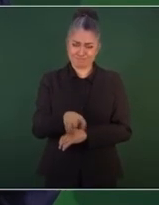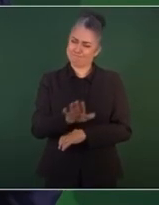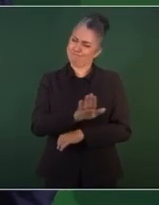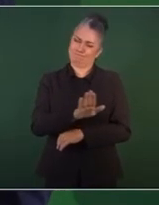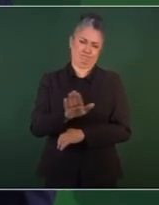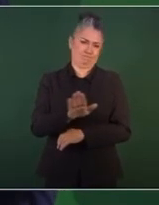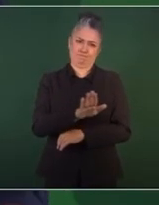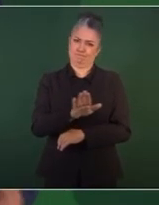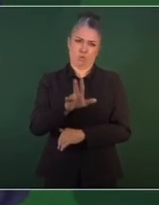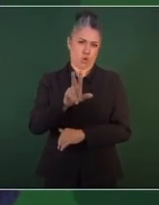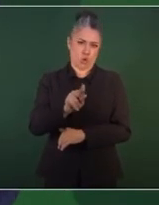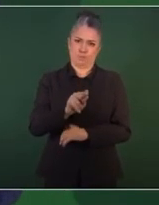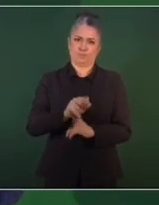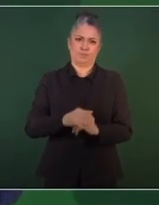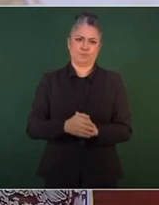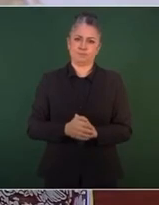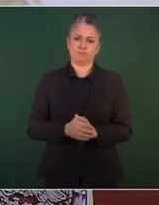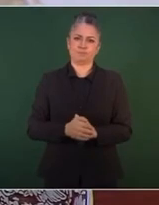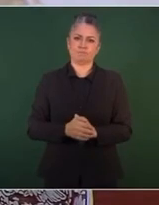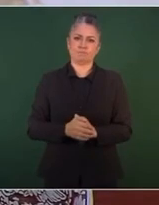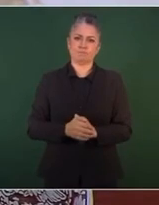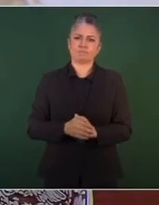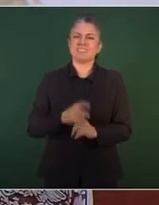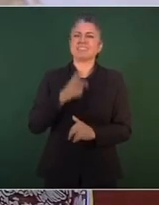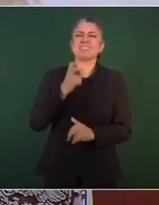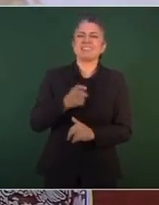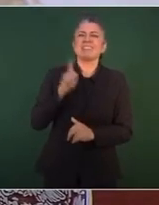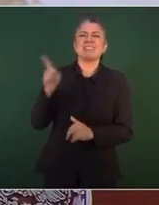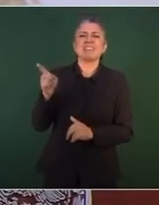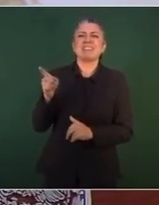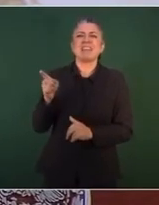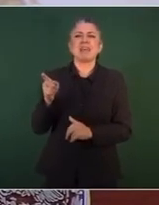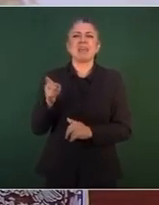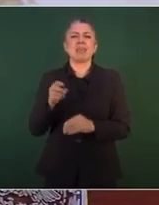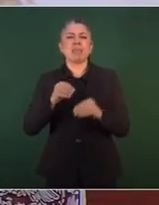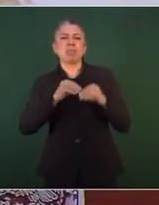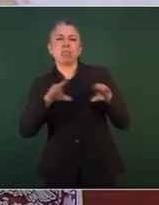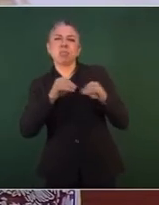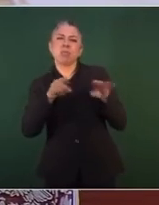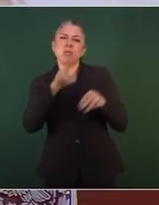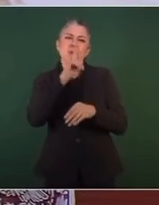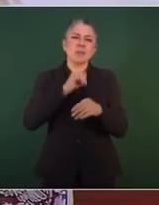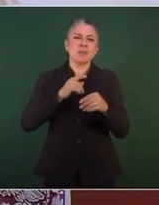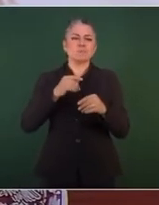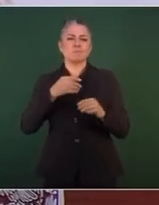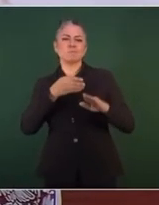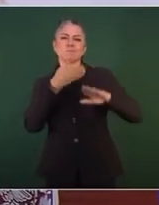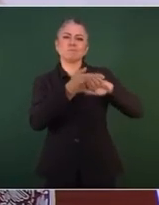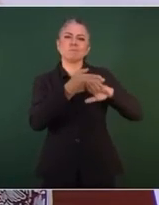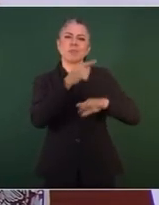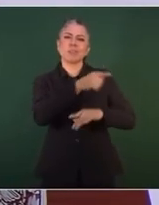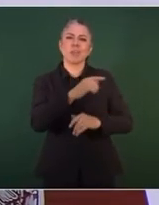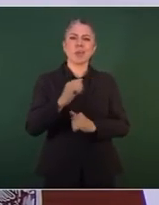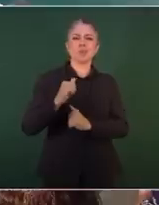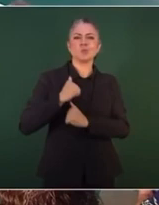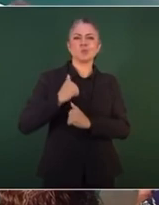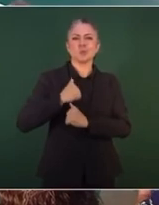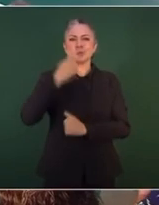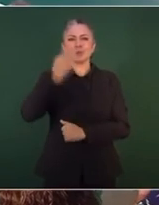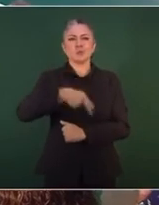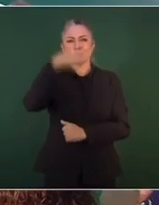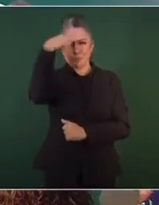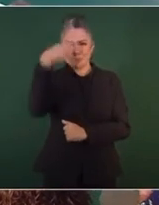Porque es una campaña en contra del Ejército de México,